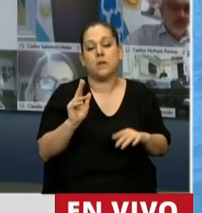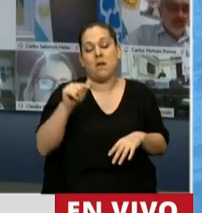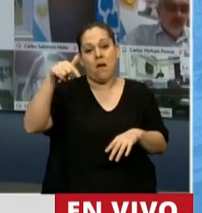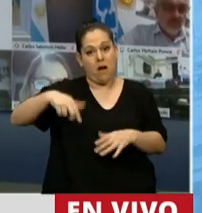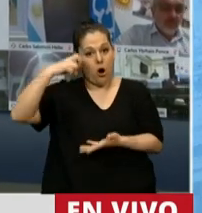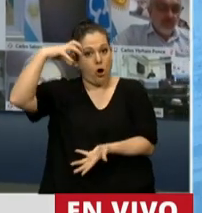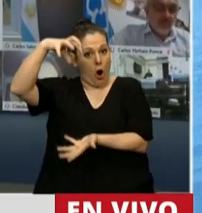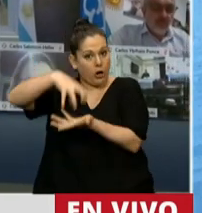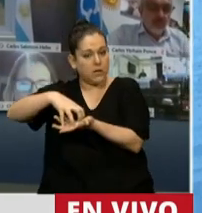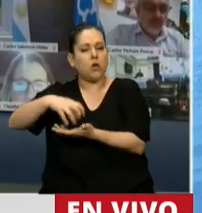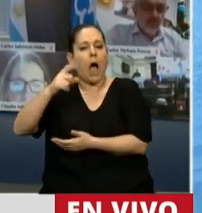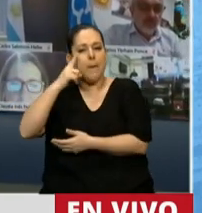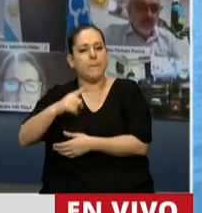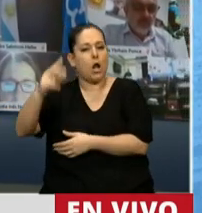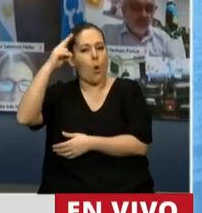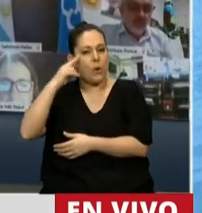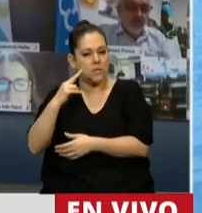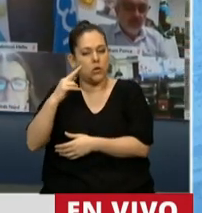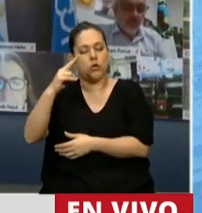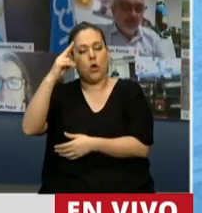después, en 1997,